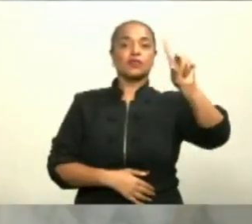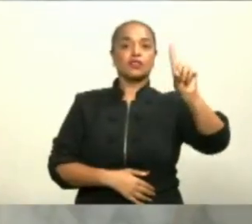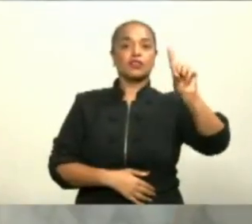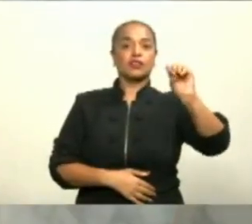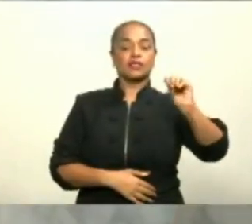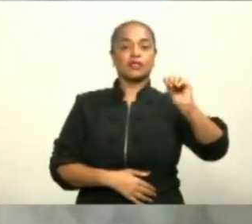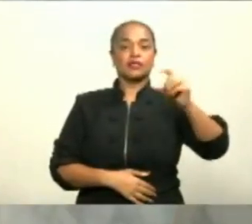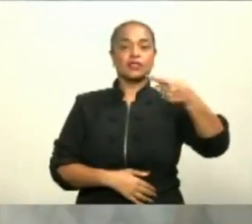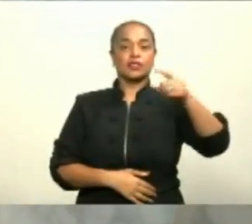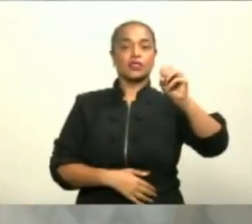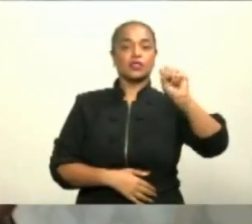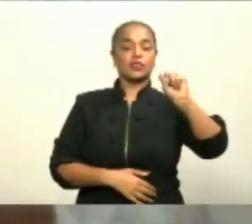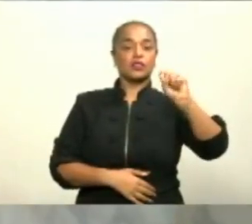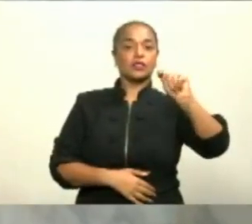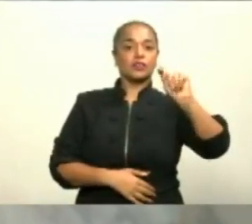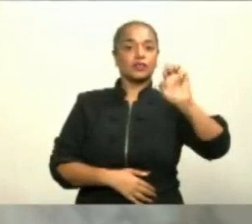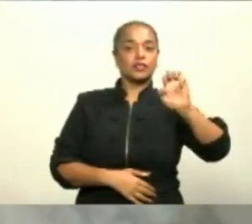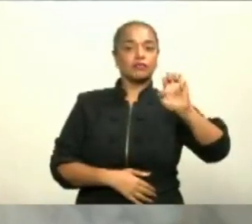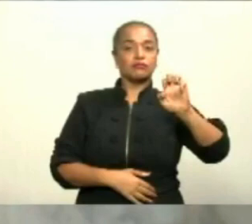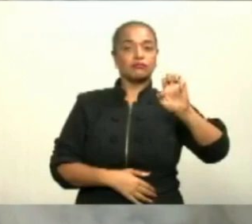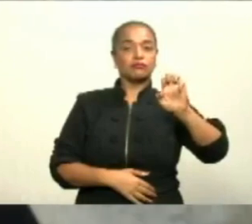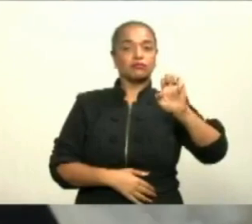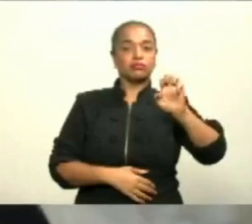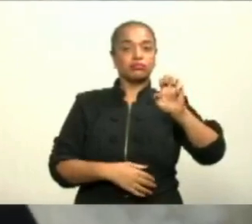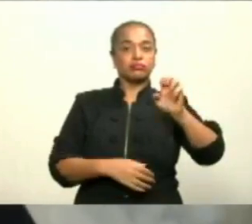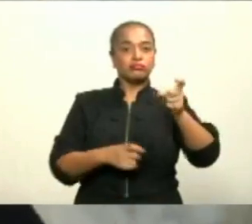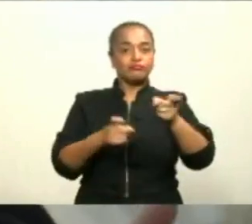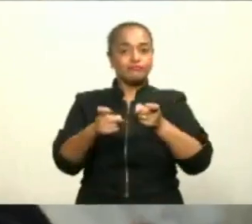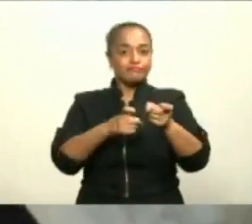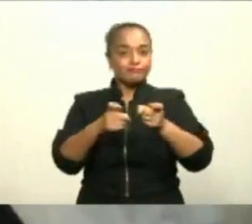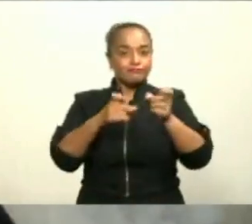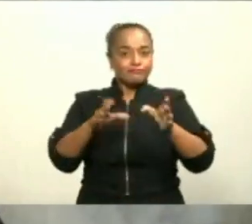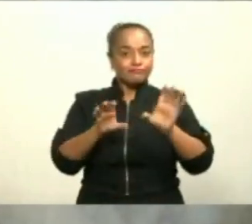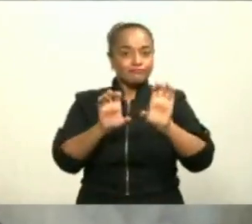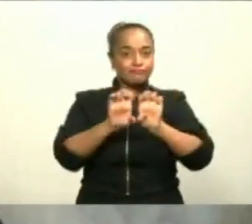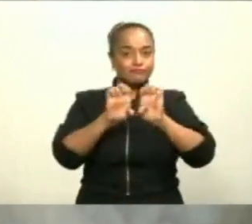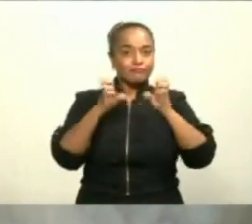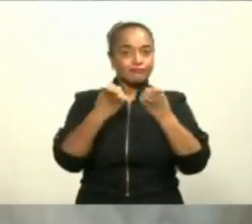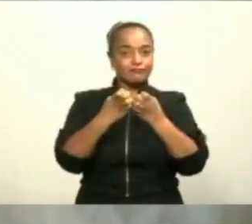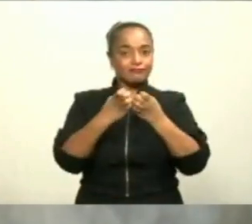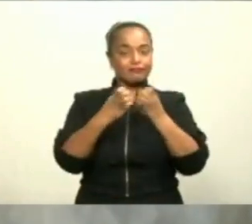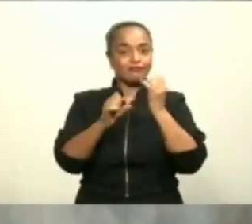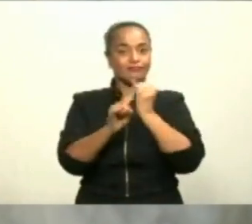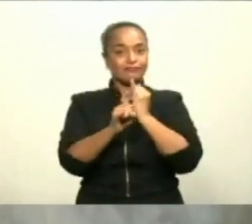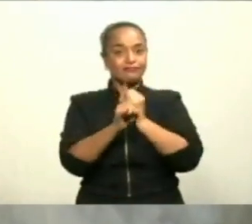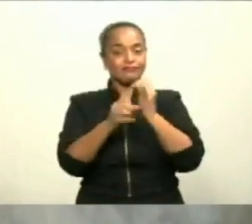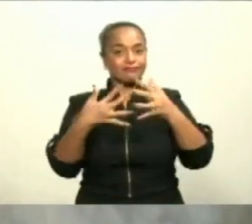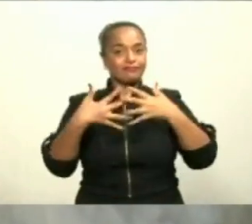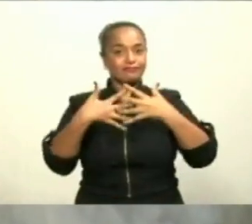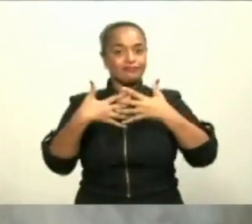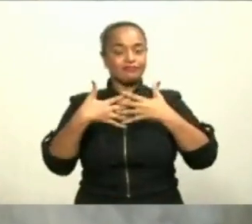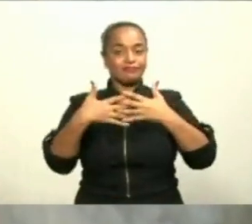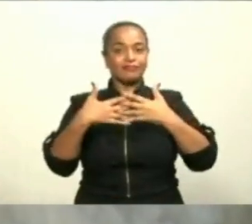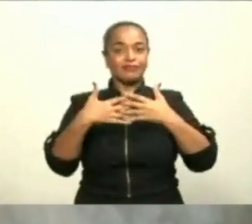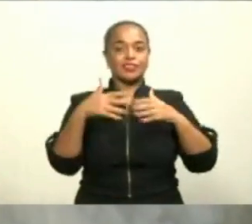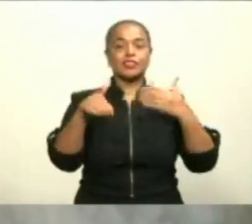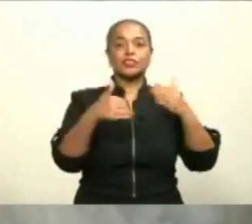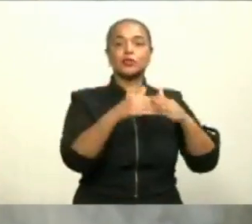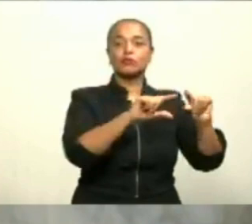del sector privado, estimados miembros del gabinete y representantes del sector empresarial, miembros de los